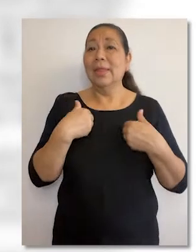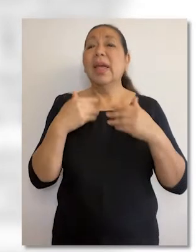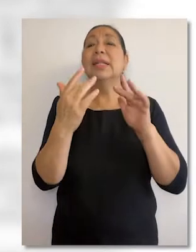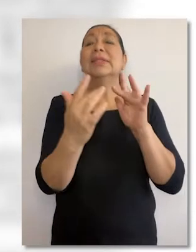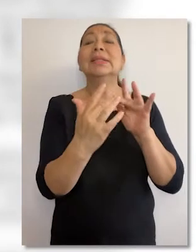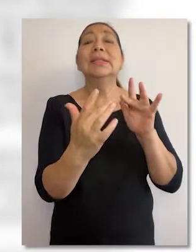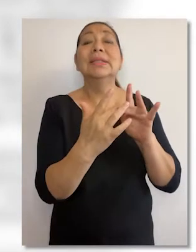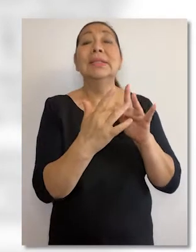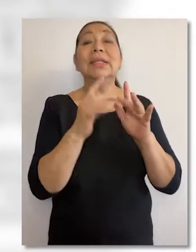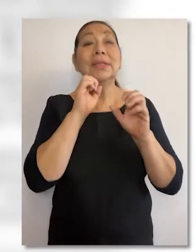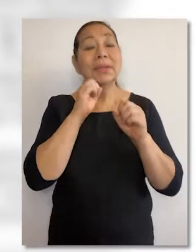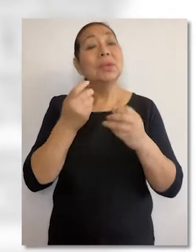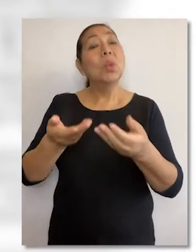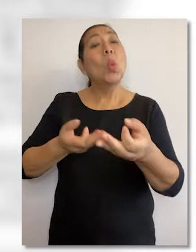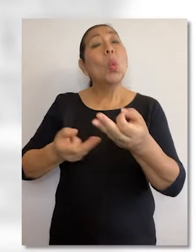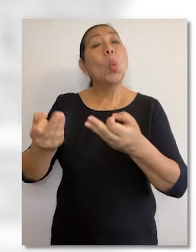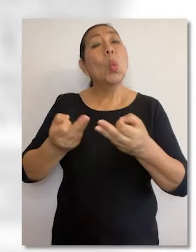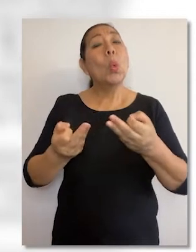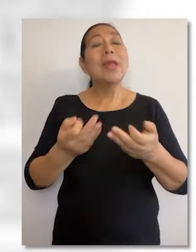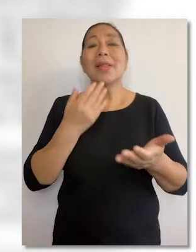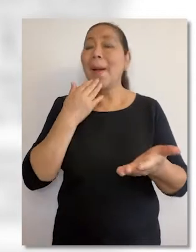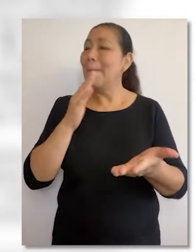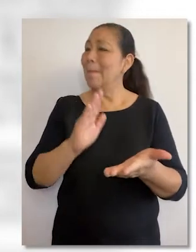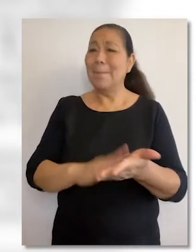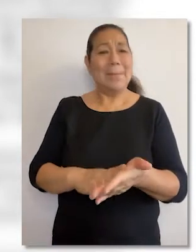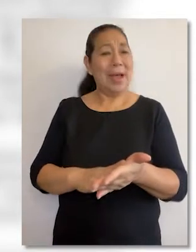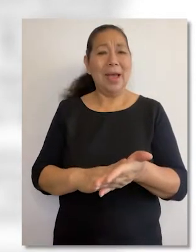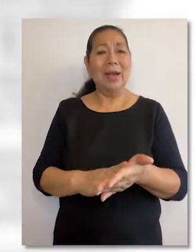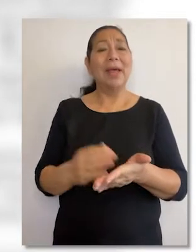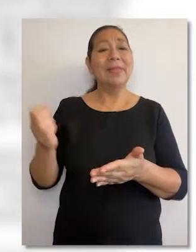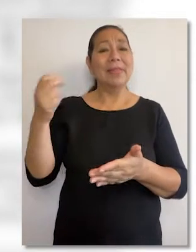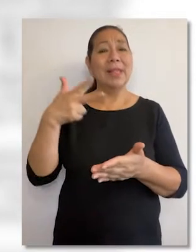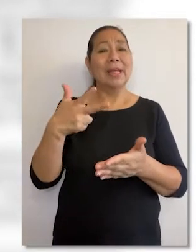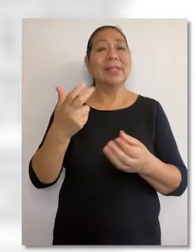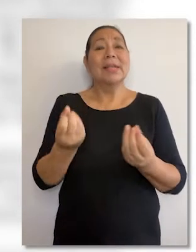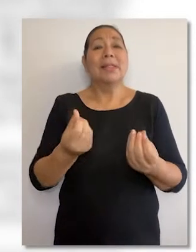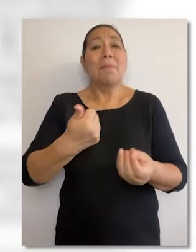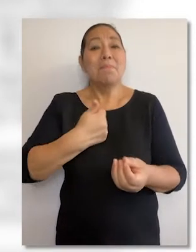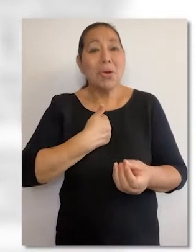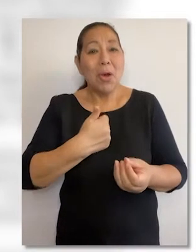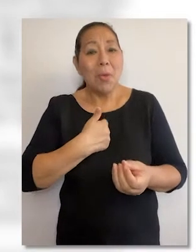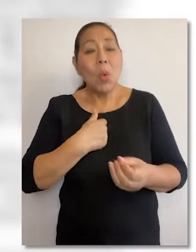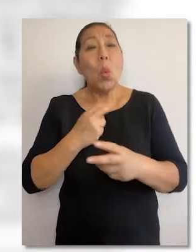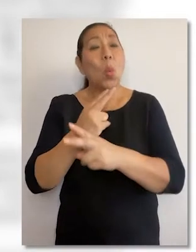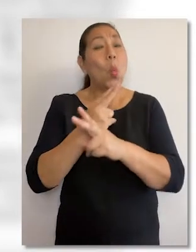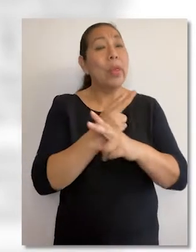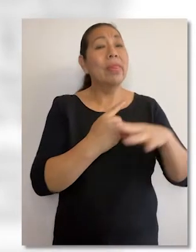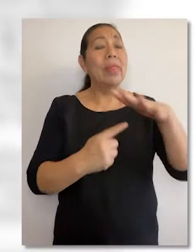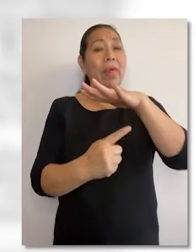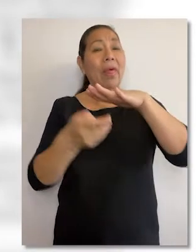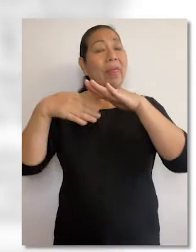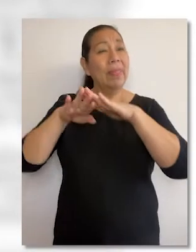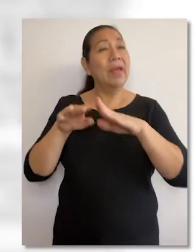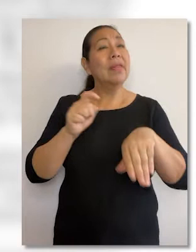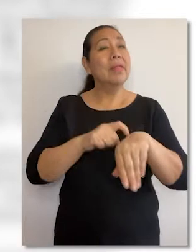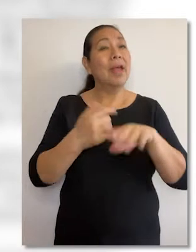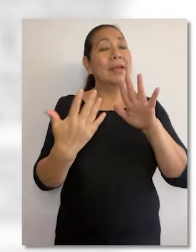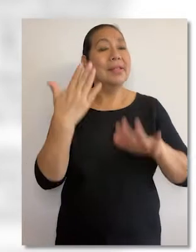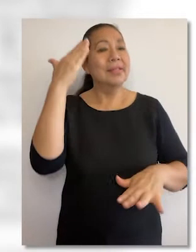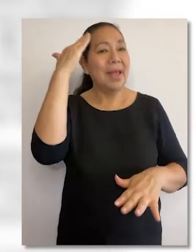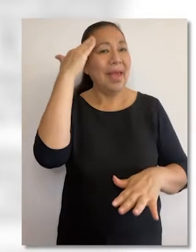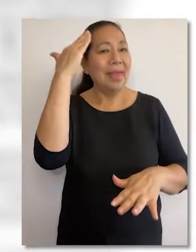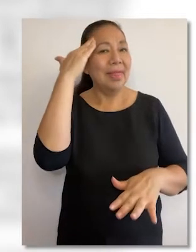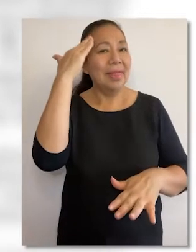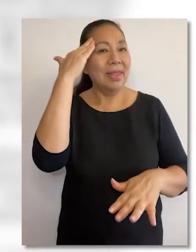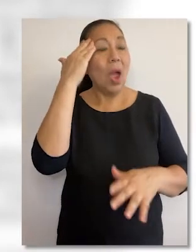PetroPerú debe identificar y hacer un inventario de los daños ocasionados a terceros, propiedades y al medio ambiente dentro de un